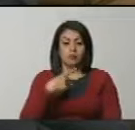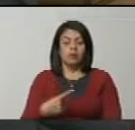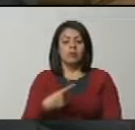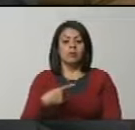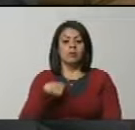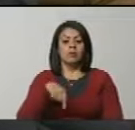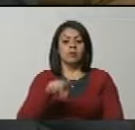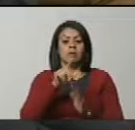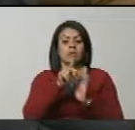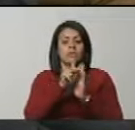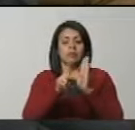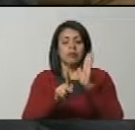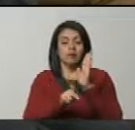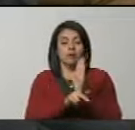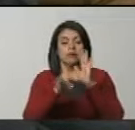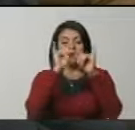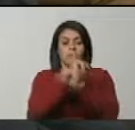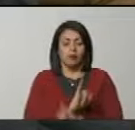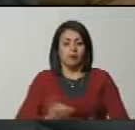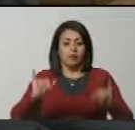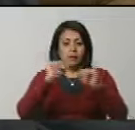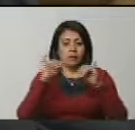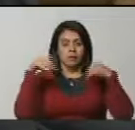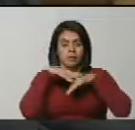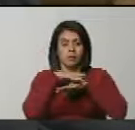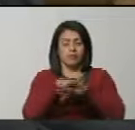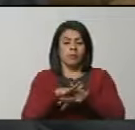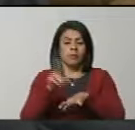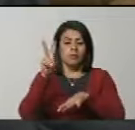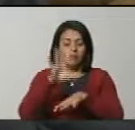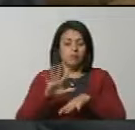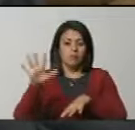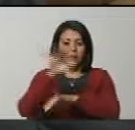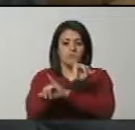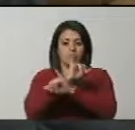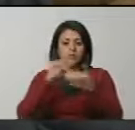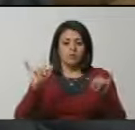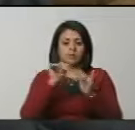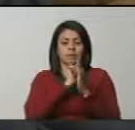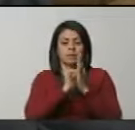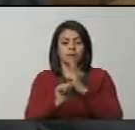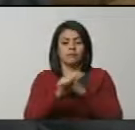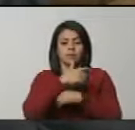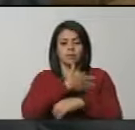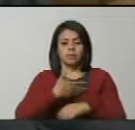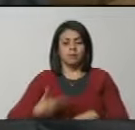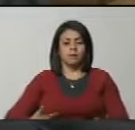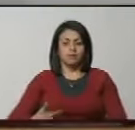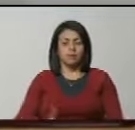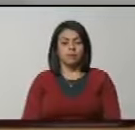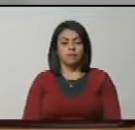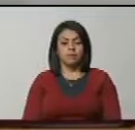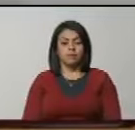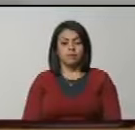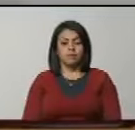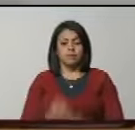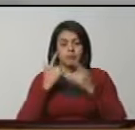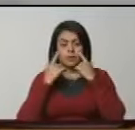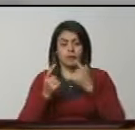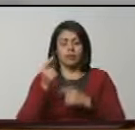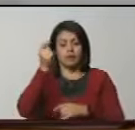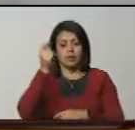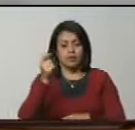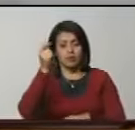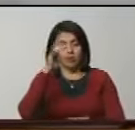lesionando los principios de independencia e integridad territorial. Es todo el artículo, ciudadano presidente. Adelante, diputado